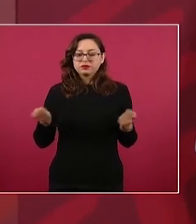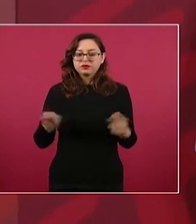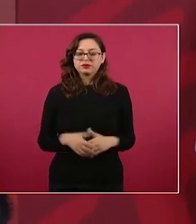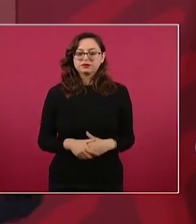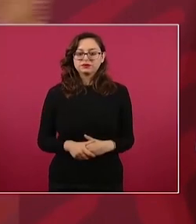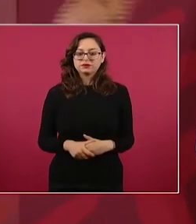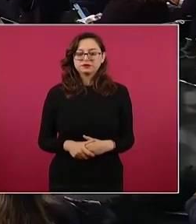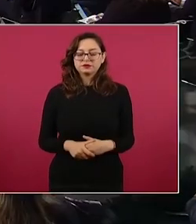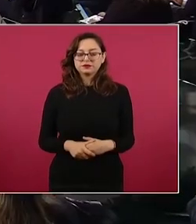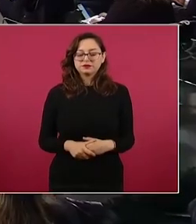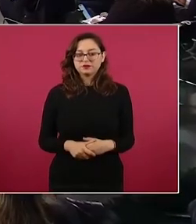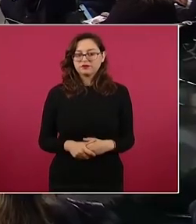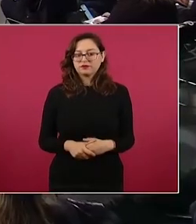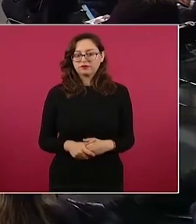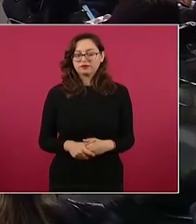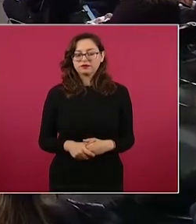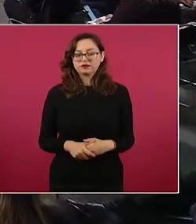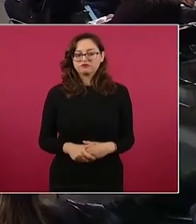y en el poder